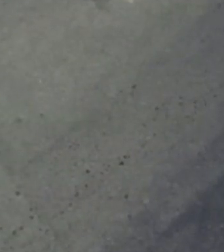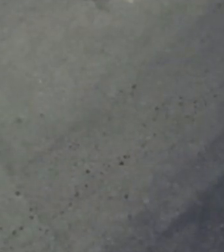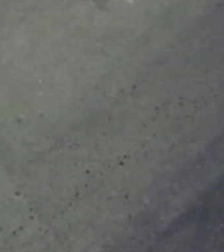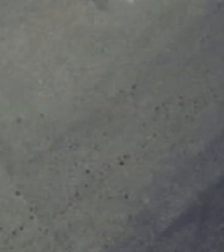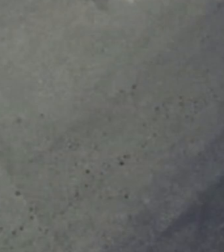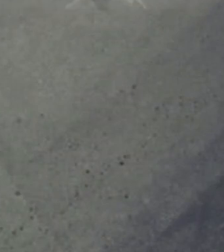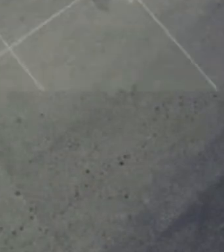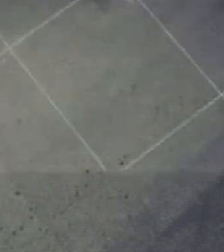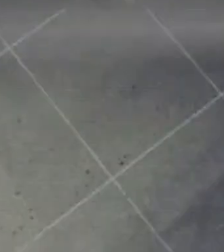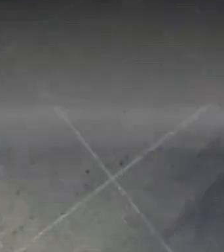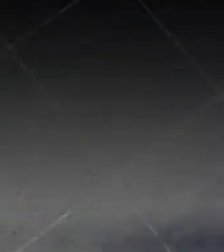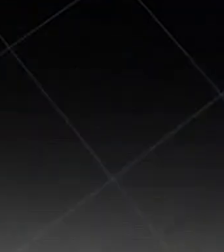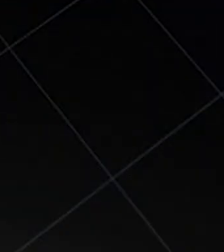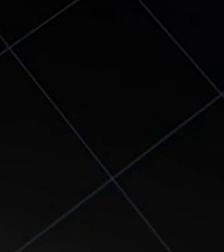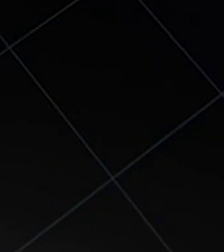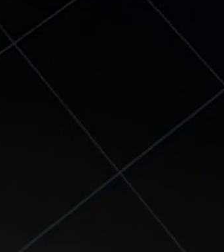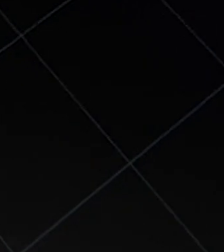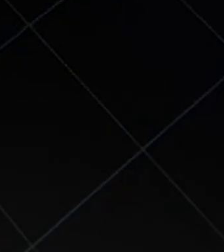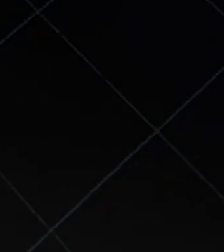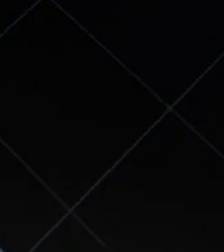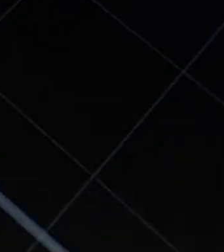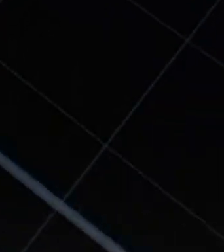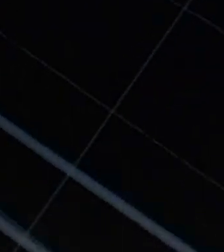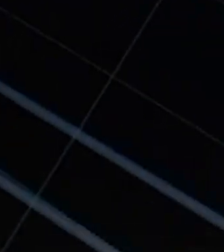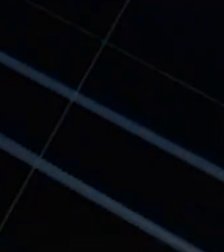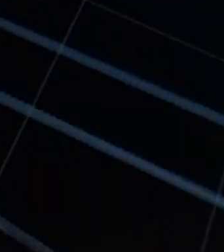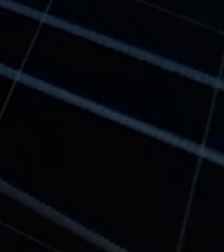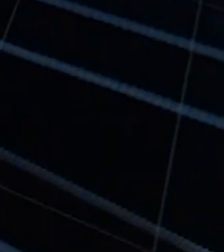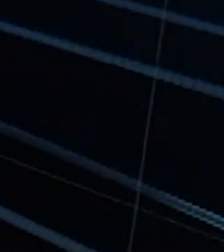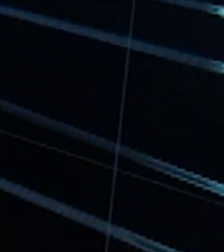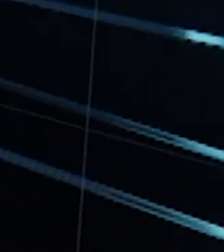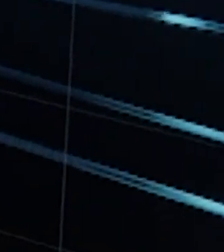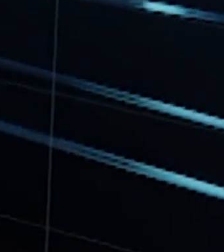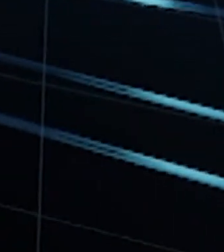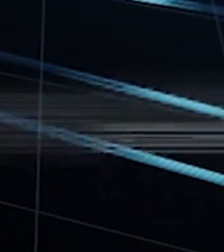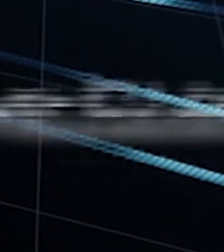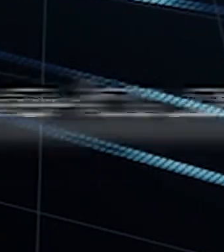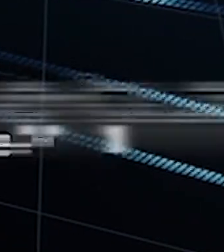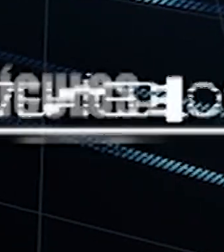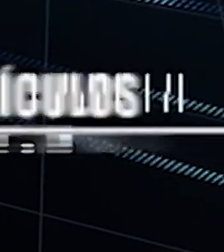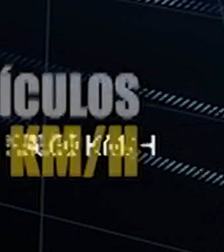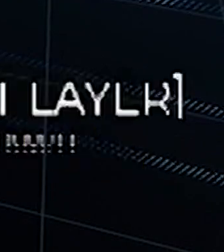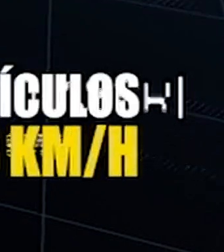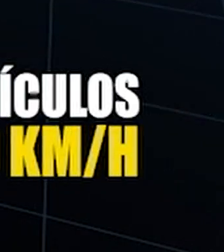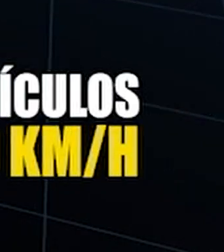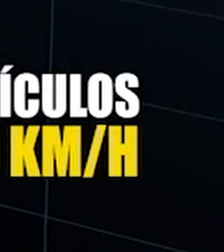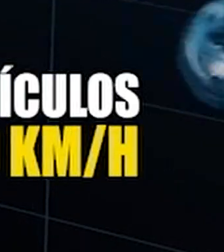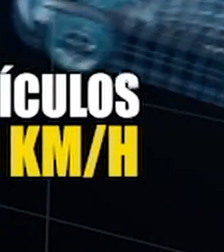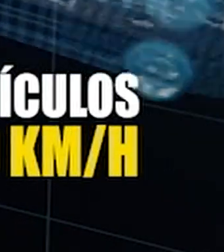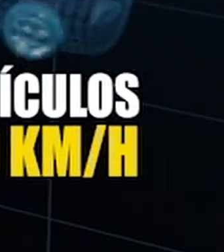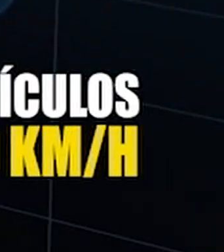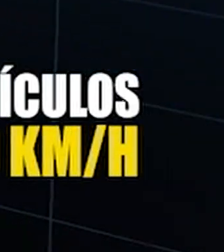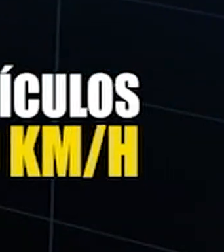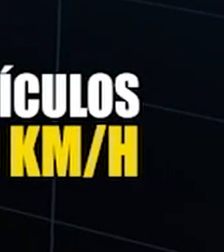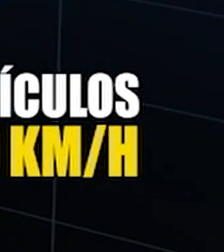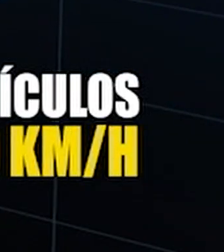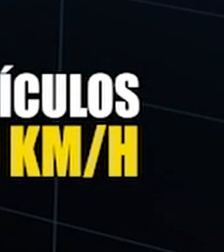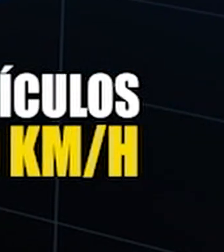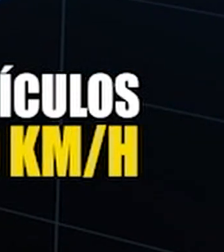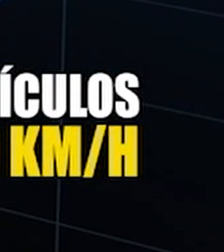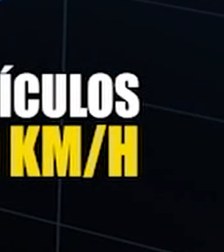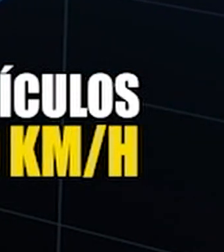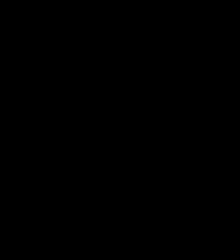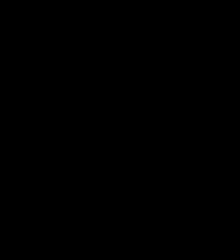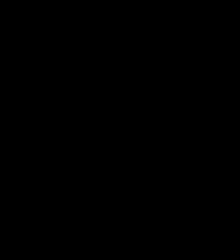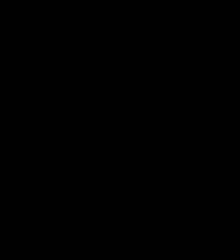velocidad hacen que el impacto del tren y un vehículo liviano equivalga a ser golpeado por 7 vehículos a 60 kilómetros por hora